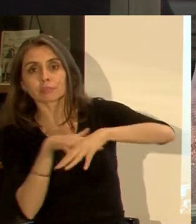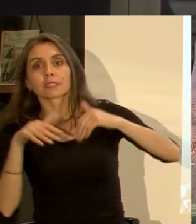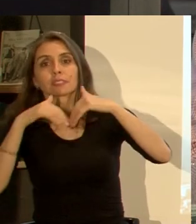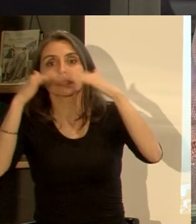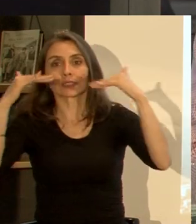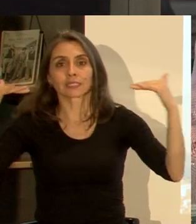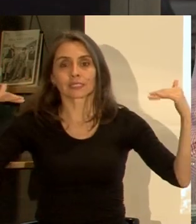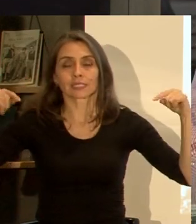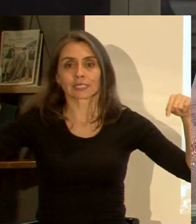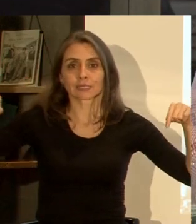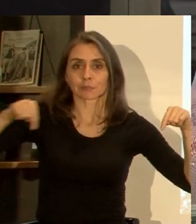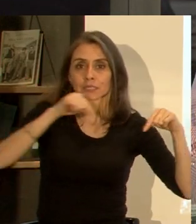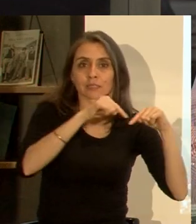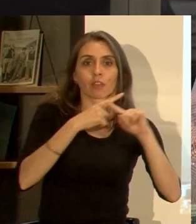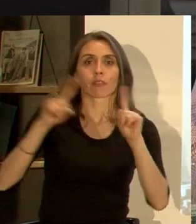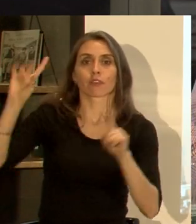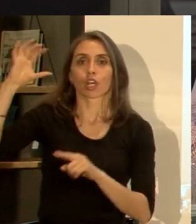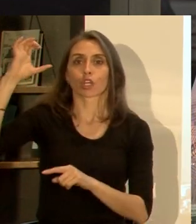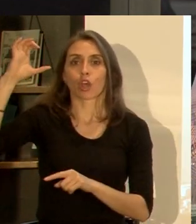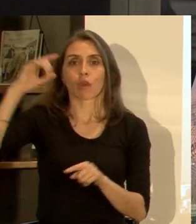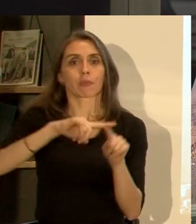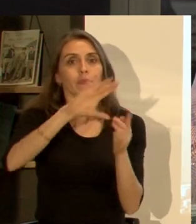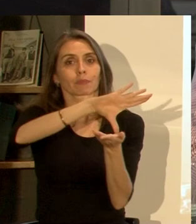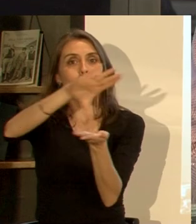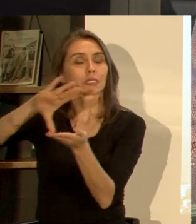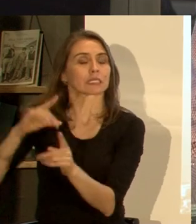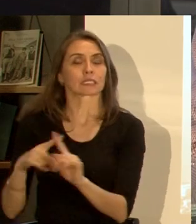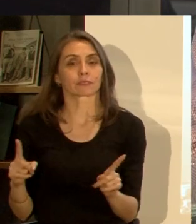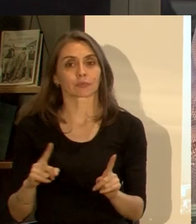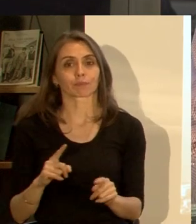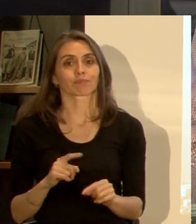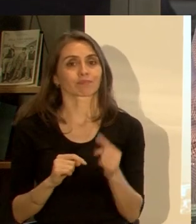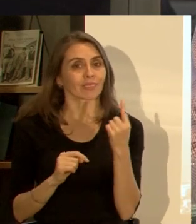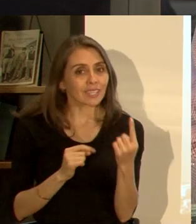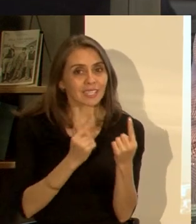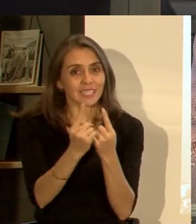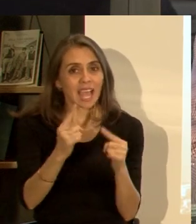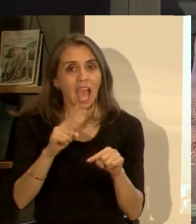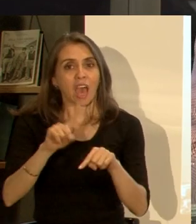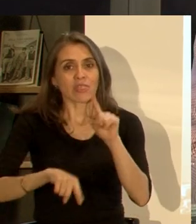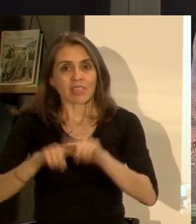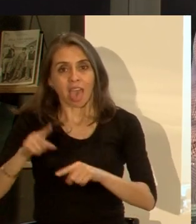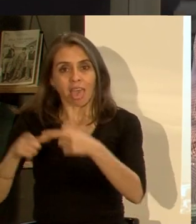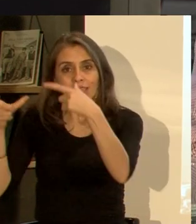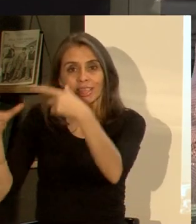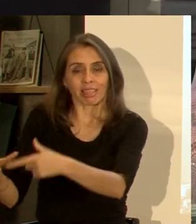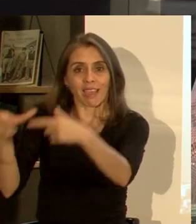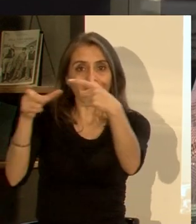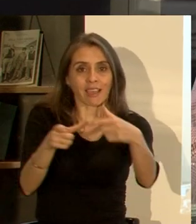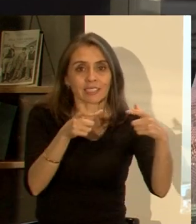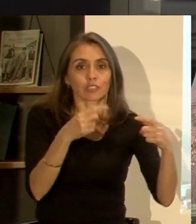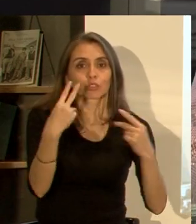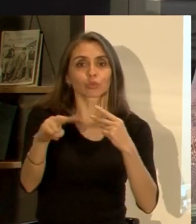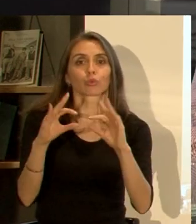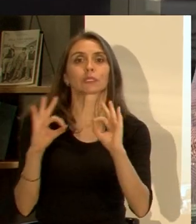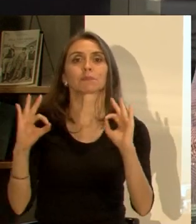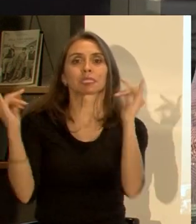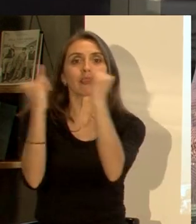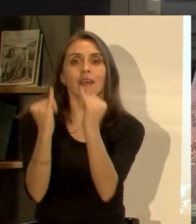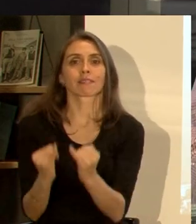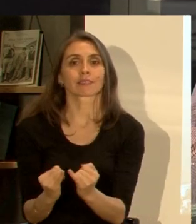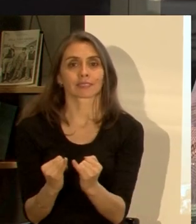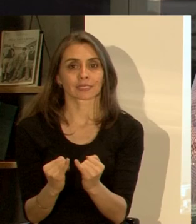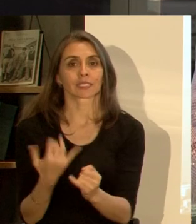no es como lo que ocurre en Colombia o en otros países por lo tanto cada caso cada territorio tiene su particularidad y por eso que es importante